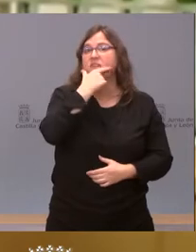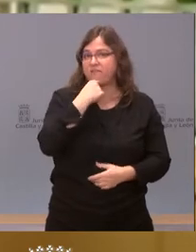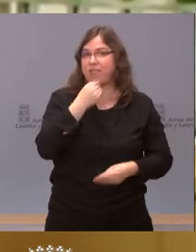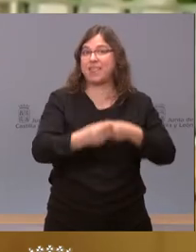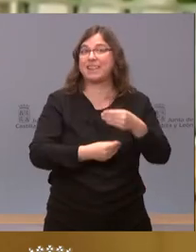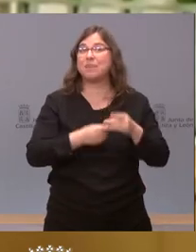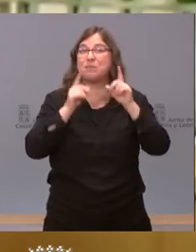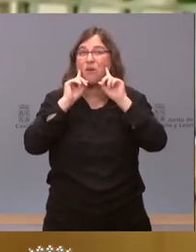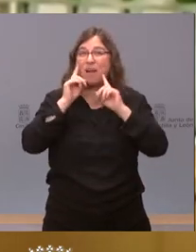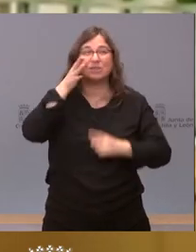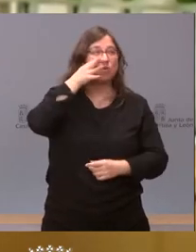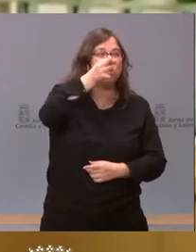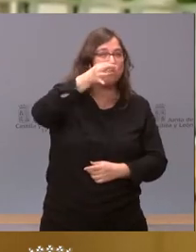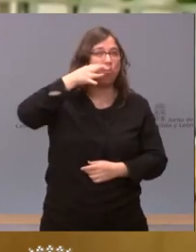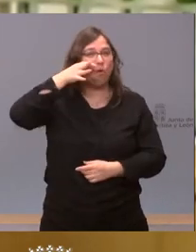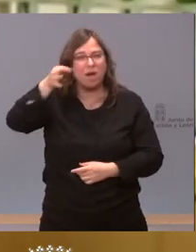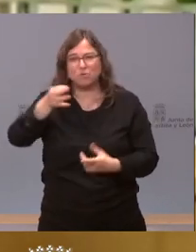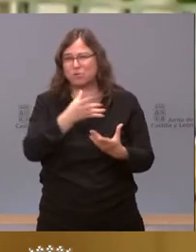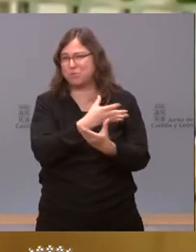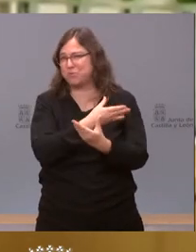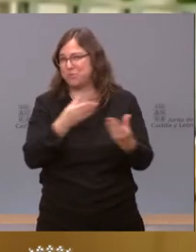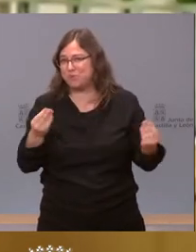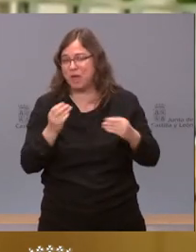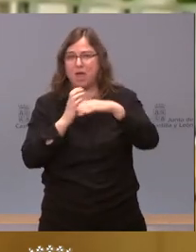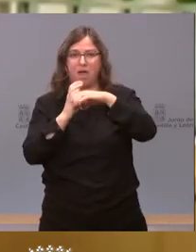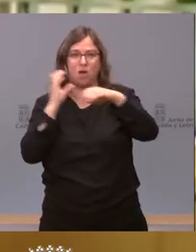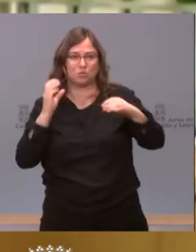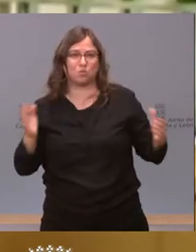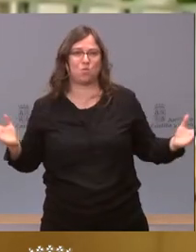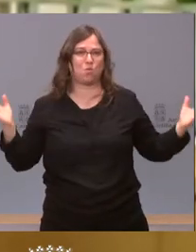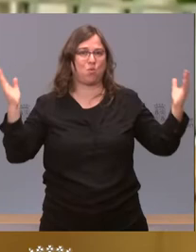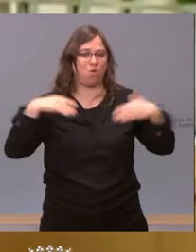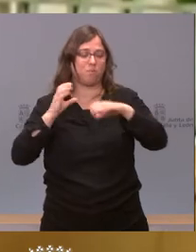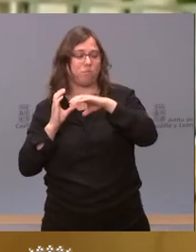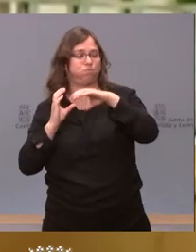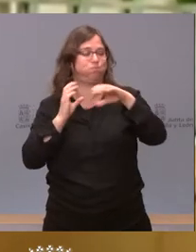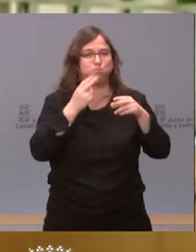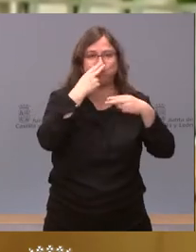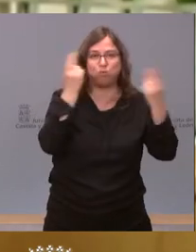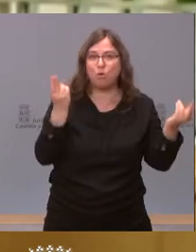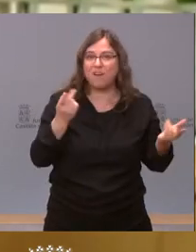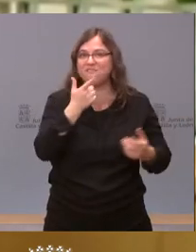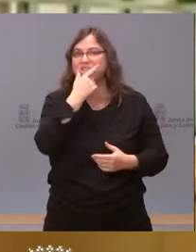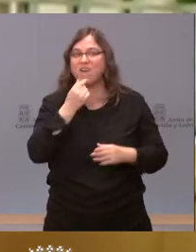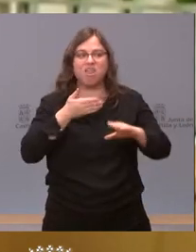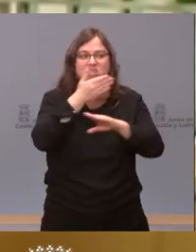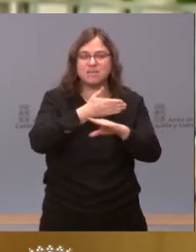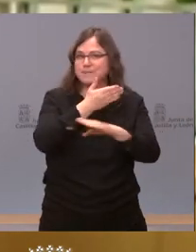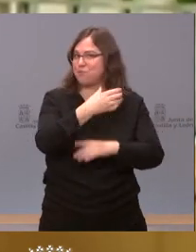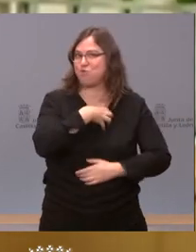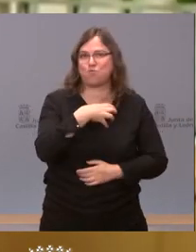hacer, pero en el medio rural hay muchísimos municipios que no tienen un transporte público para poder conectar con facilidad. no sé si